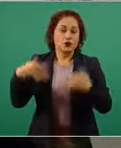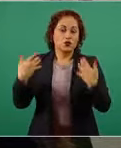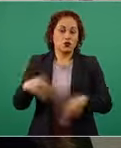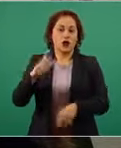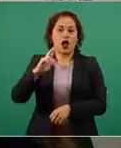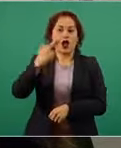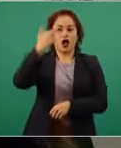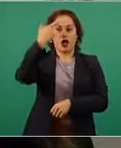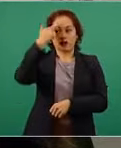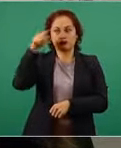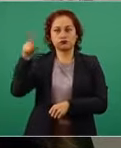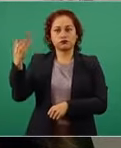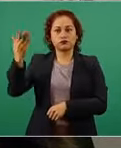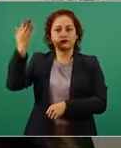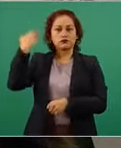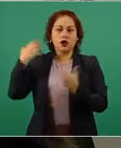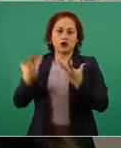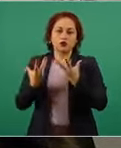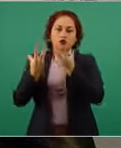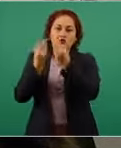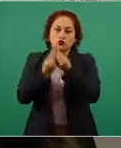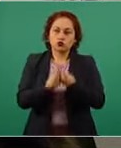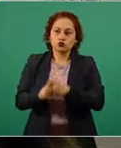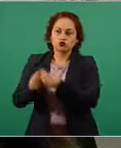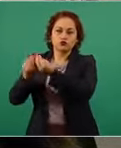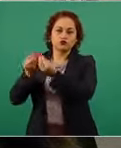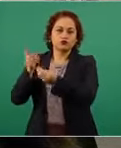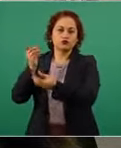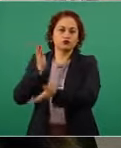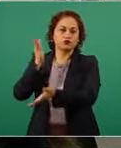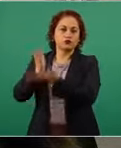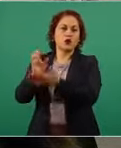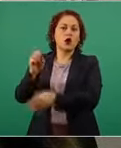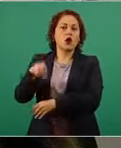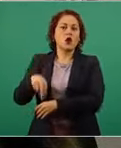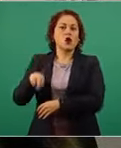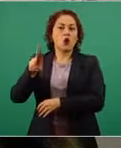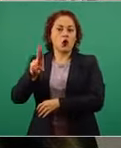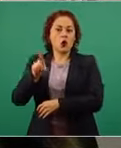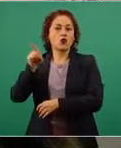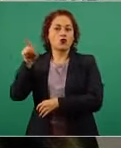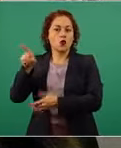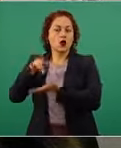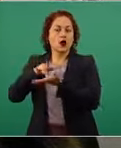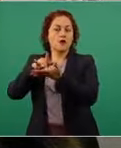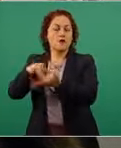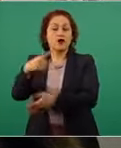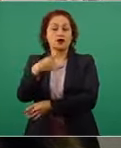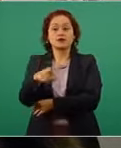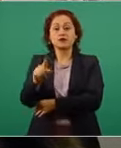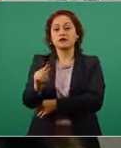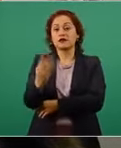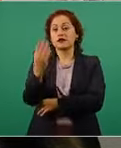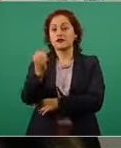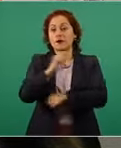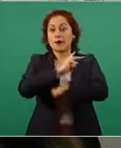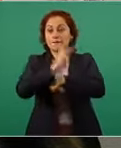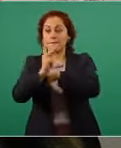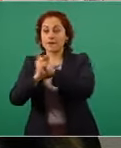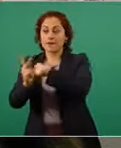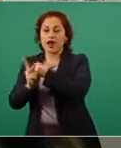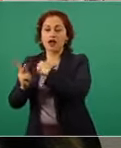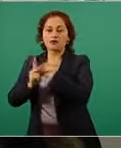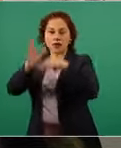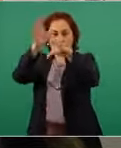para la resolución de la Organización de las Naciones Unidas, que apoyaron 179 países exigiendo que se